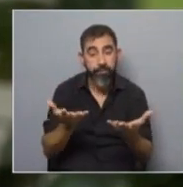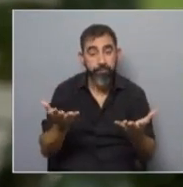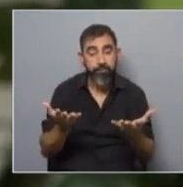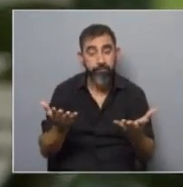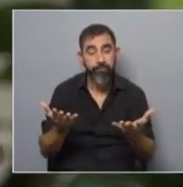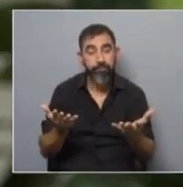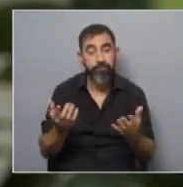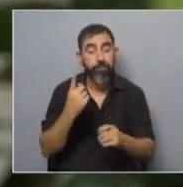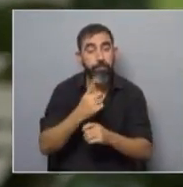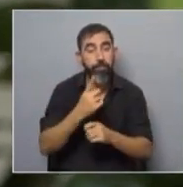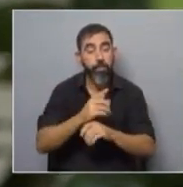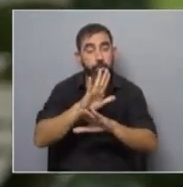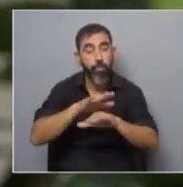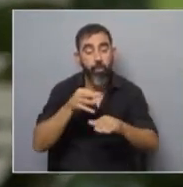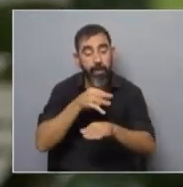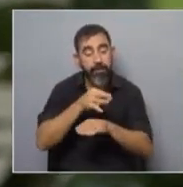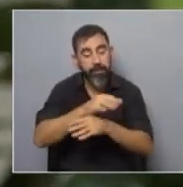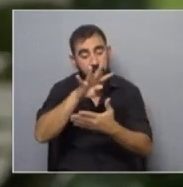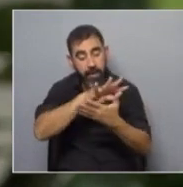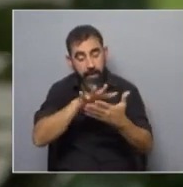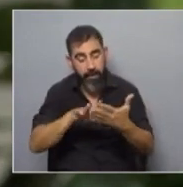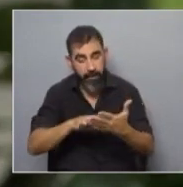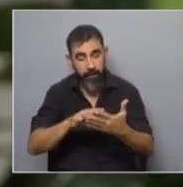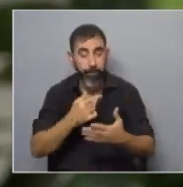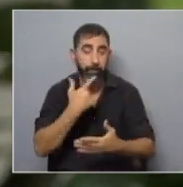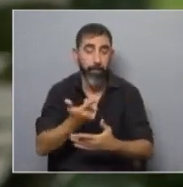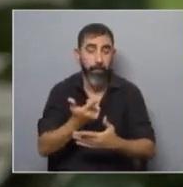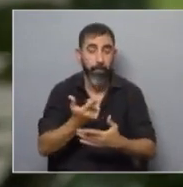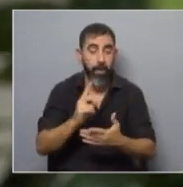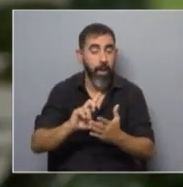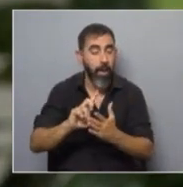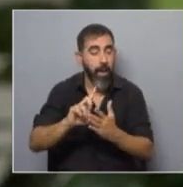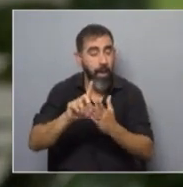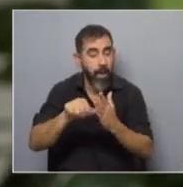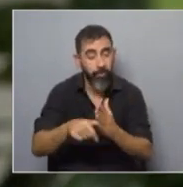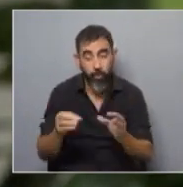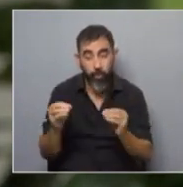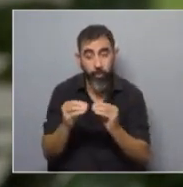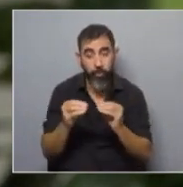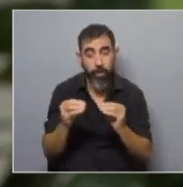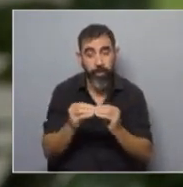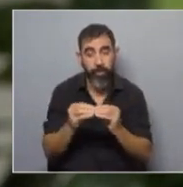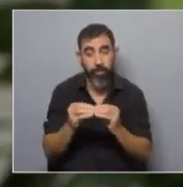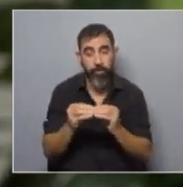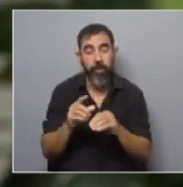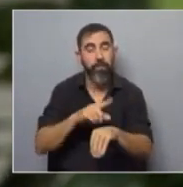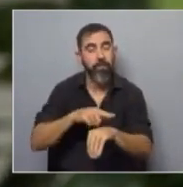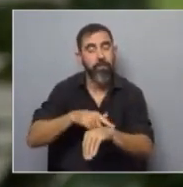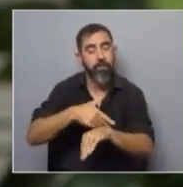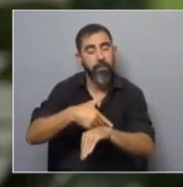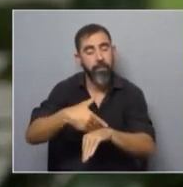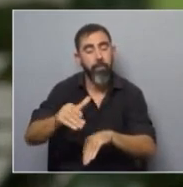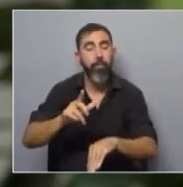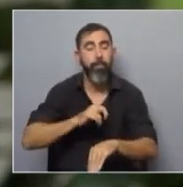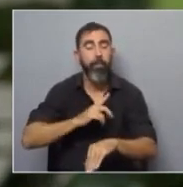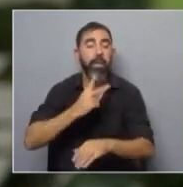básicamente en primero los niños les enseñamos a leer y si un niño va un poquito más lento que sus compañeros le damos un poquito más de tiempo y esperamos a